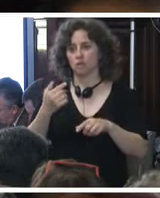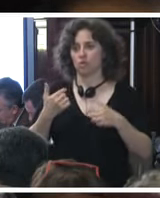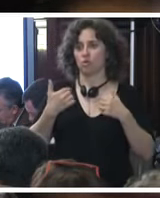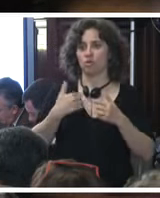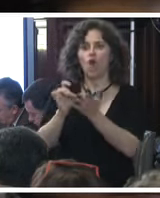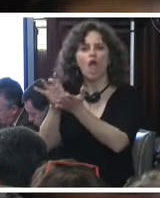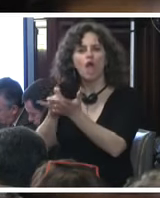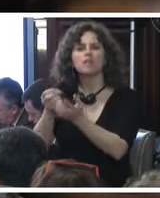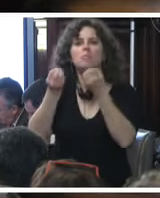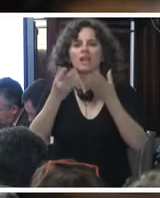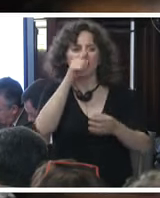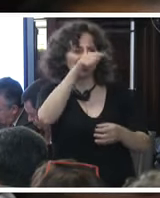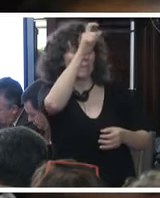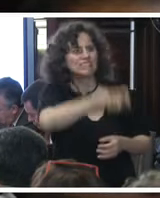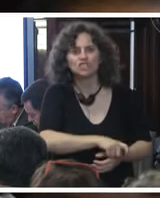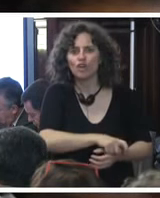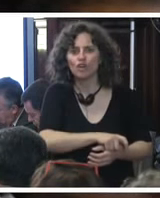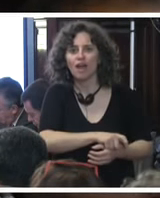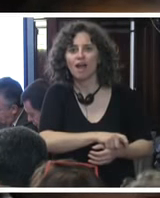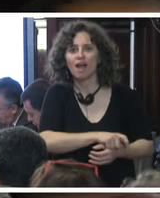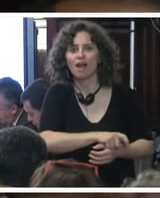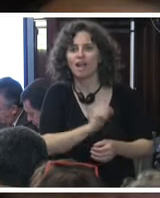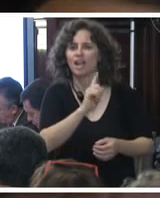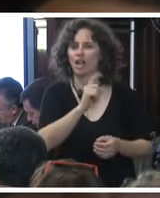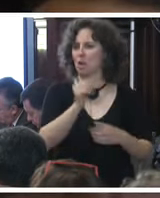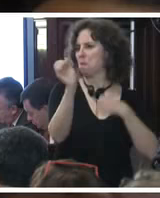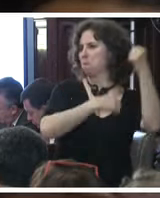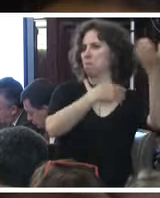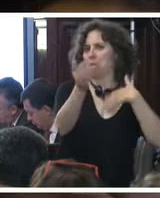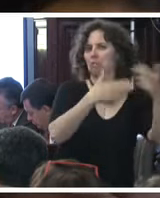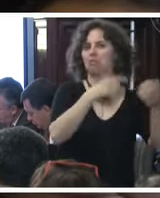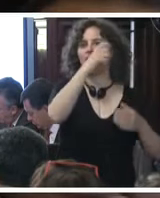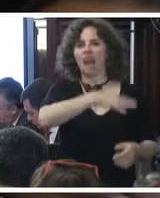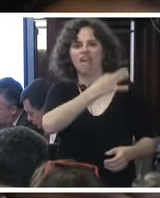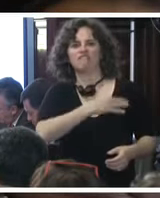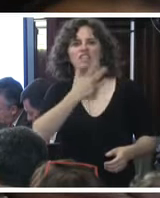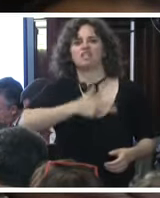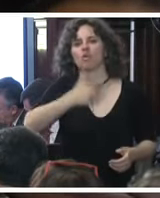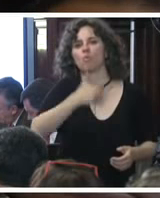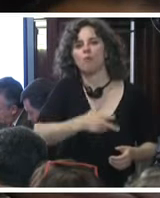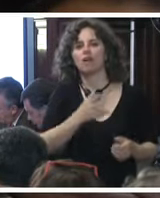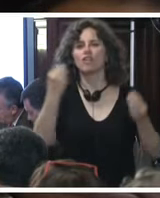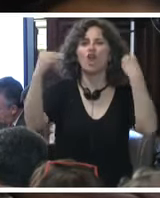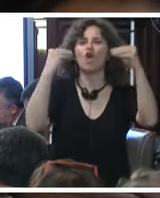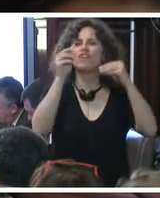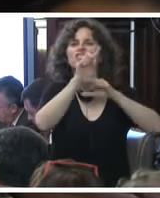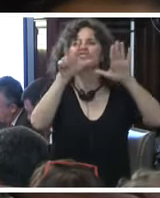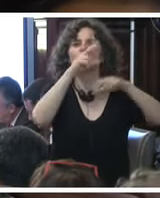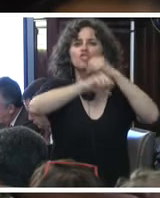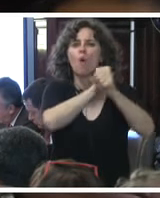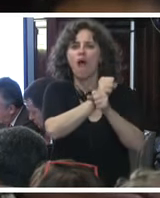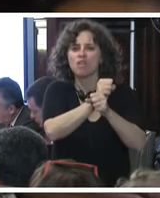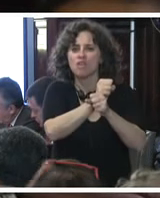Y porque a este tipo, que no le importa la vida del ser humano, de jóvenes de 18 años,